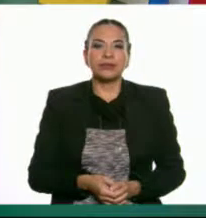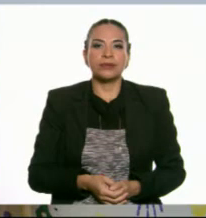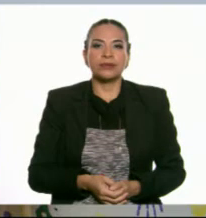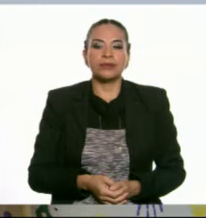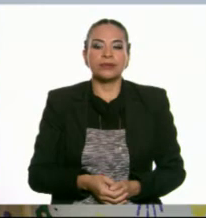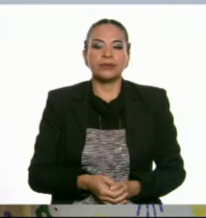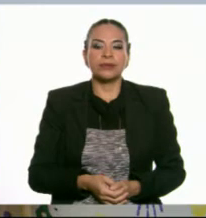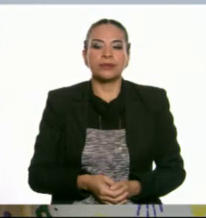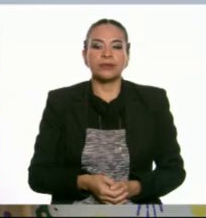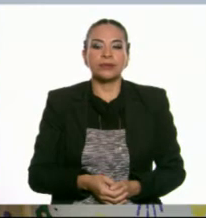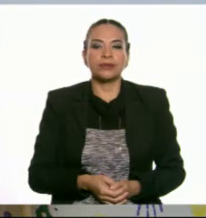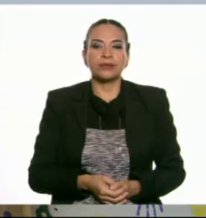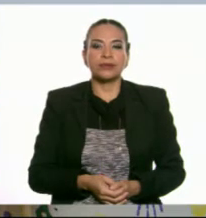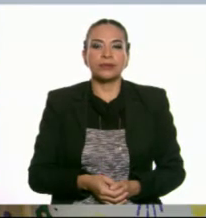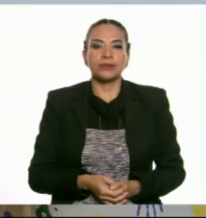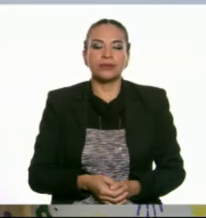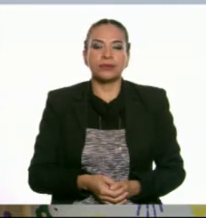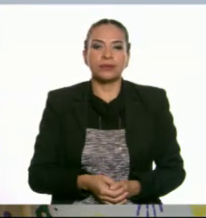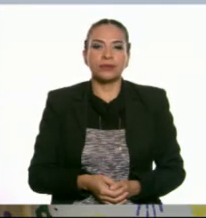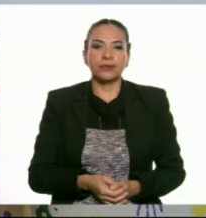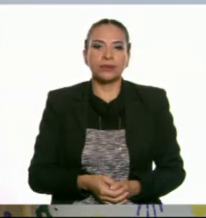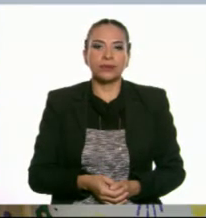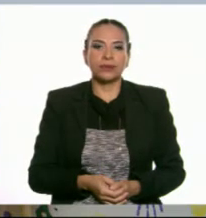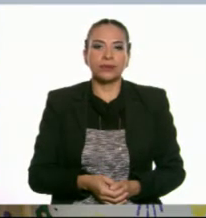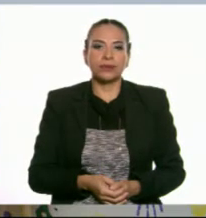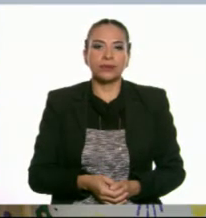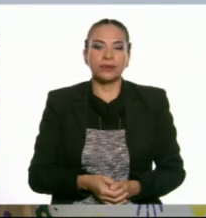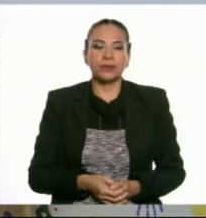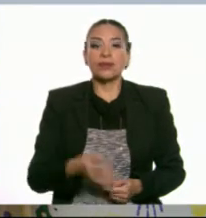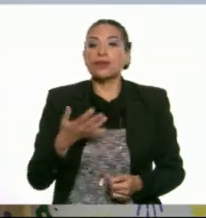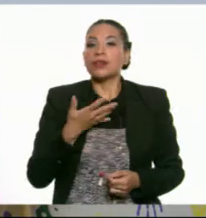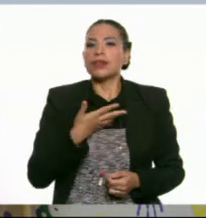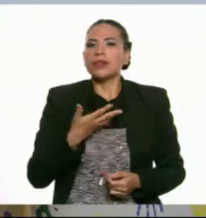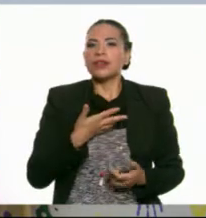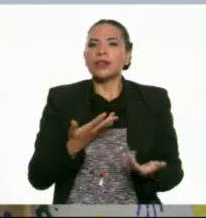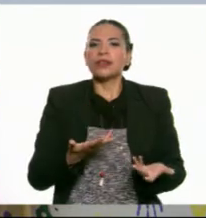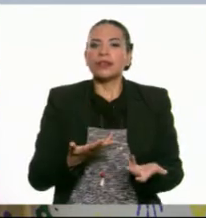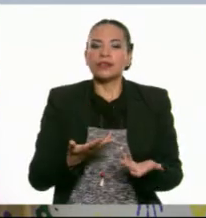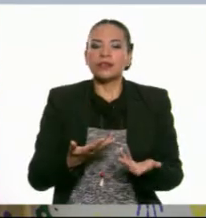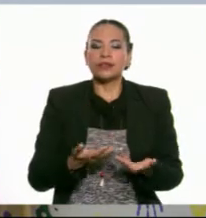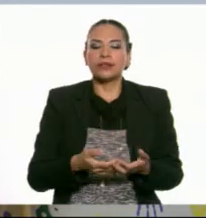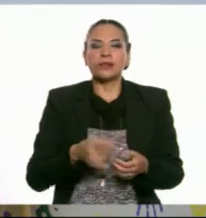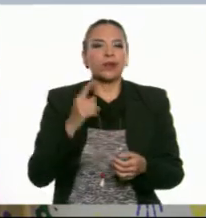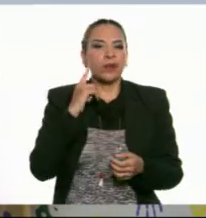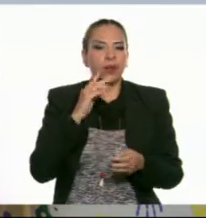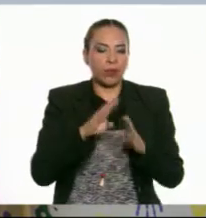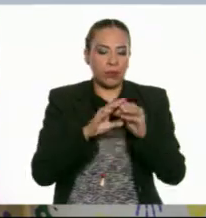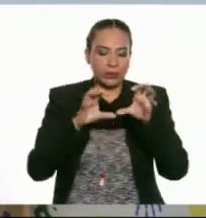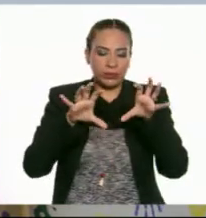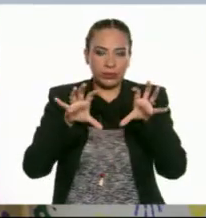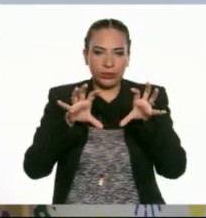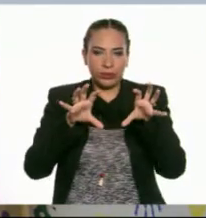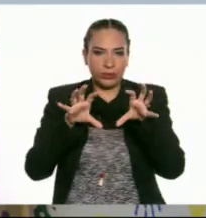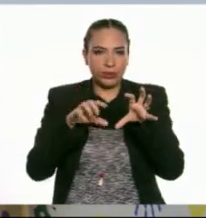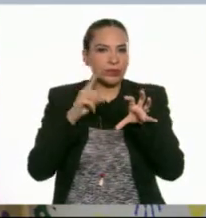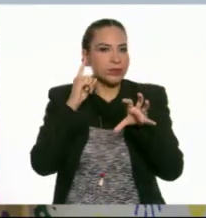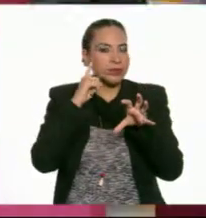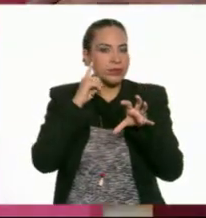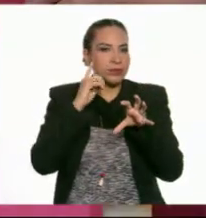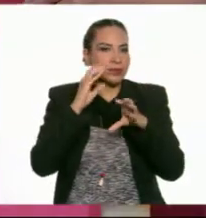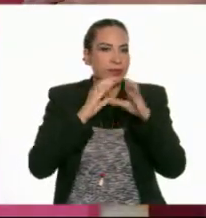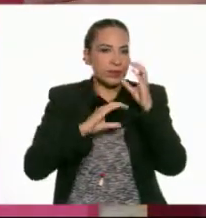Casi, ahí está. Aquí. Tenemos aquí unos altavoces para una canción.